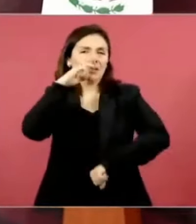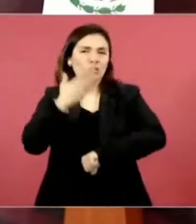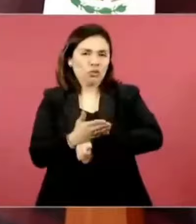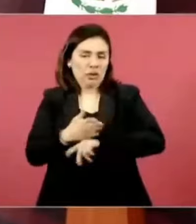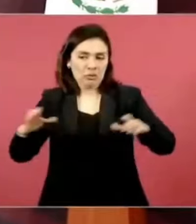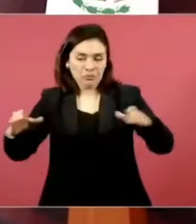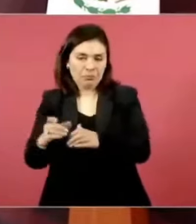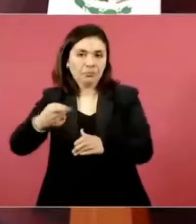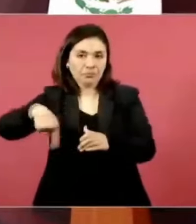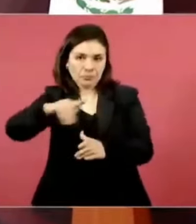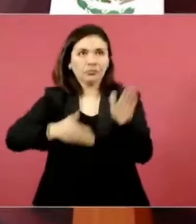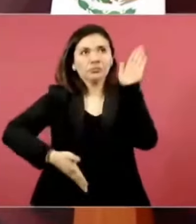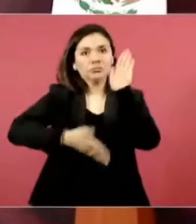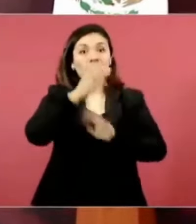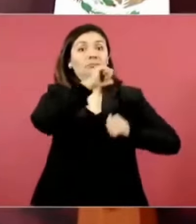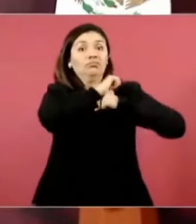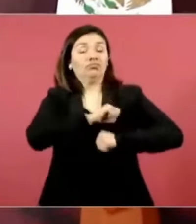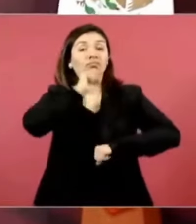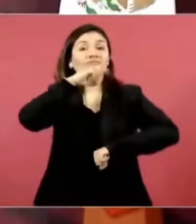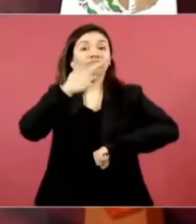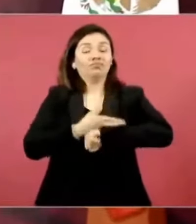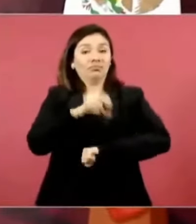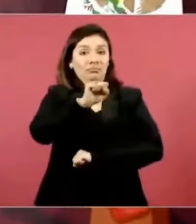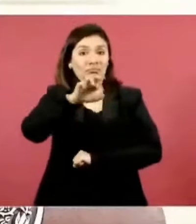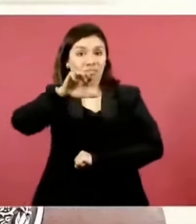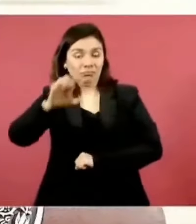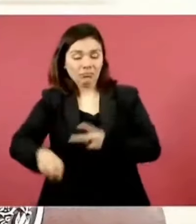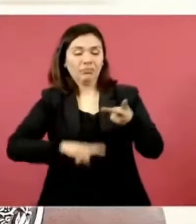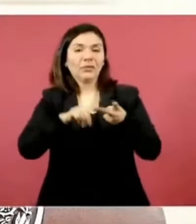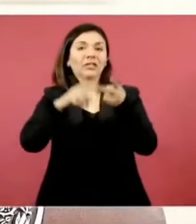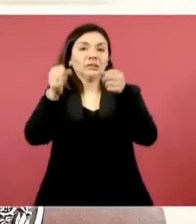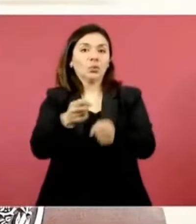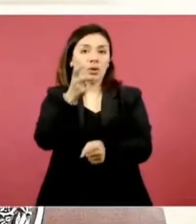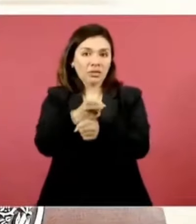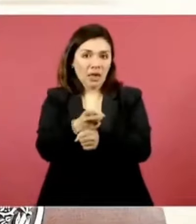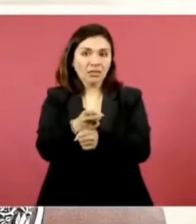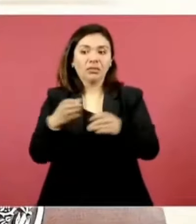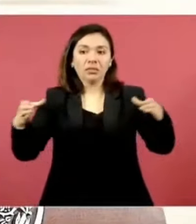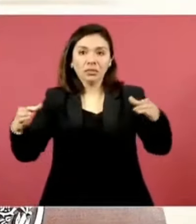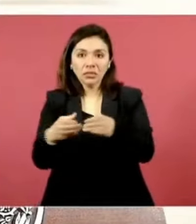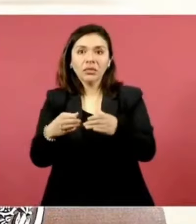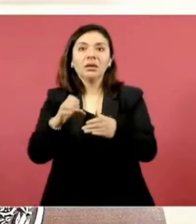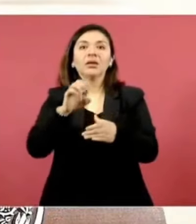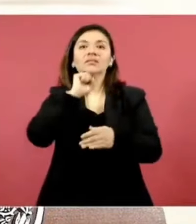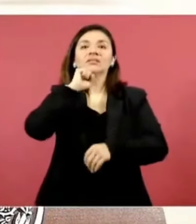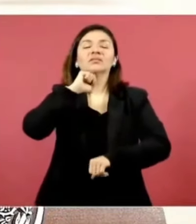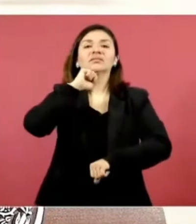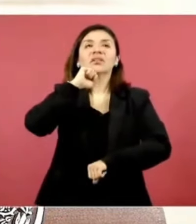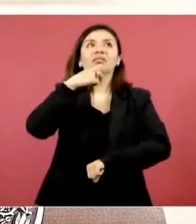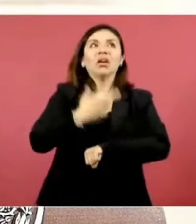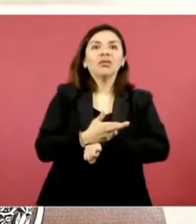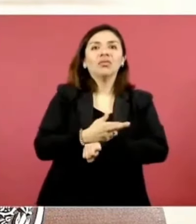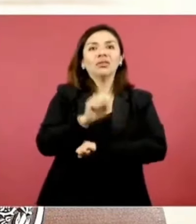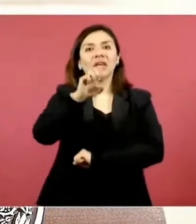de relaciones la secretaria de seguridad secretario de defensa marina